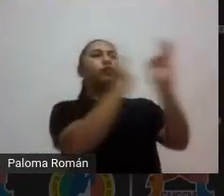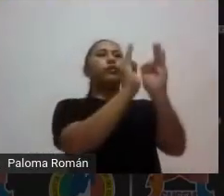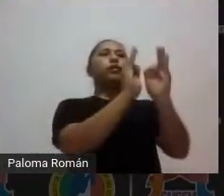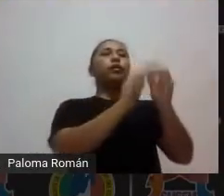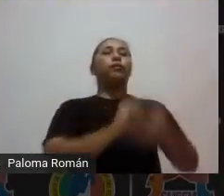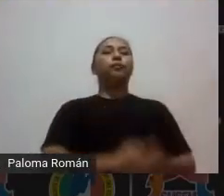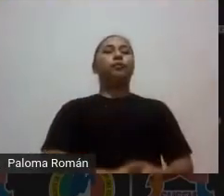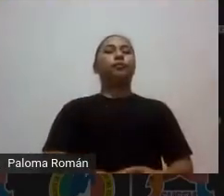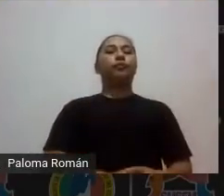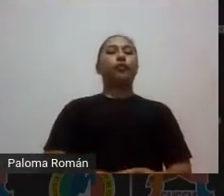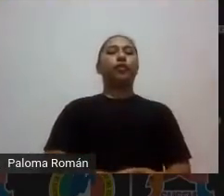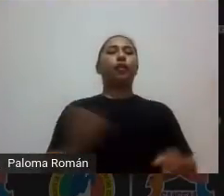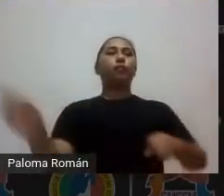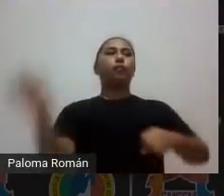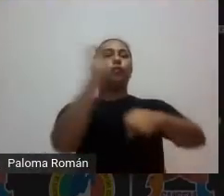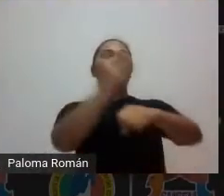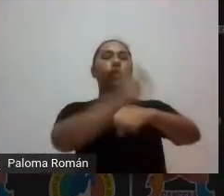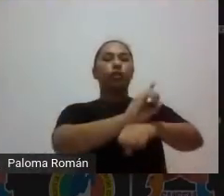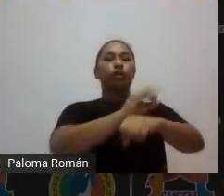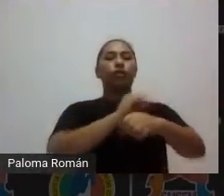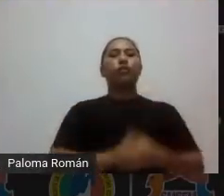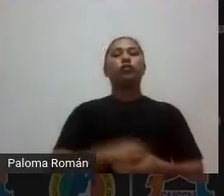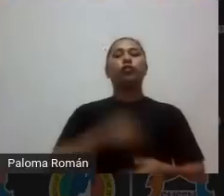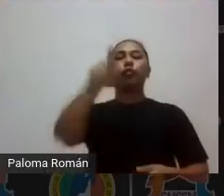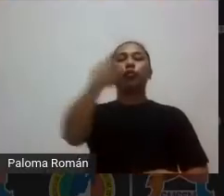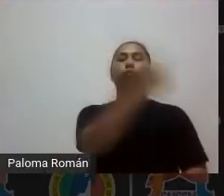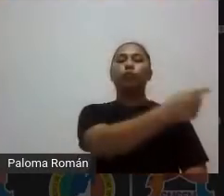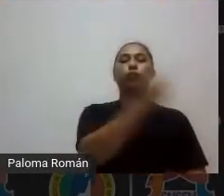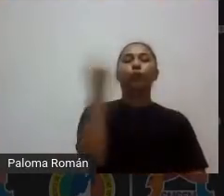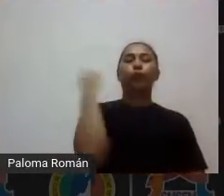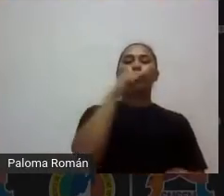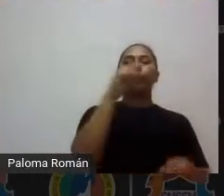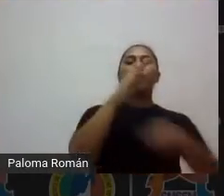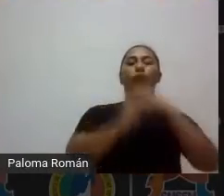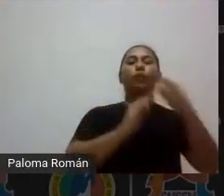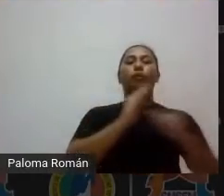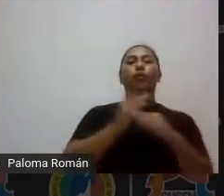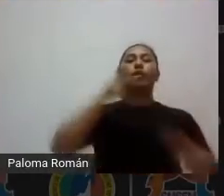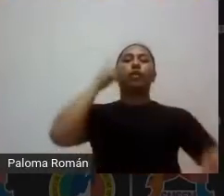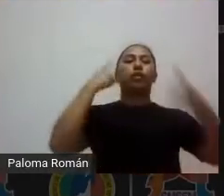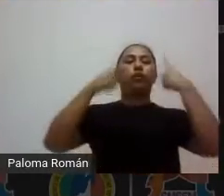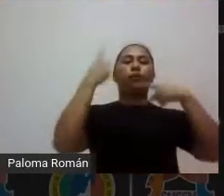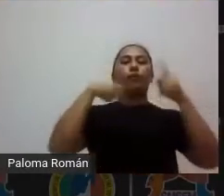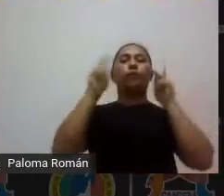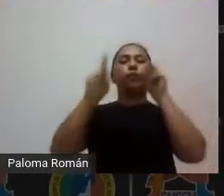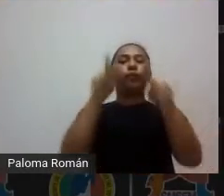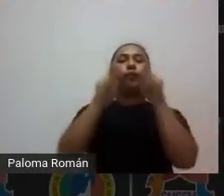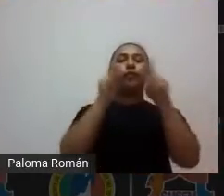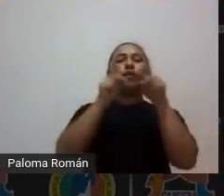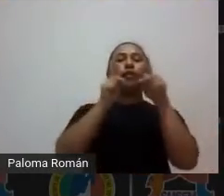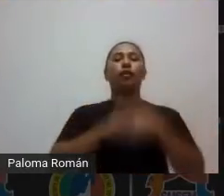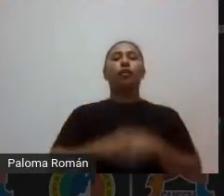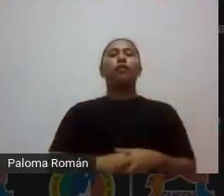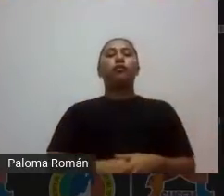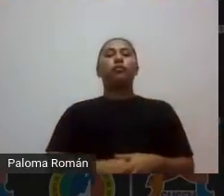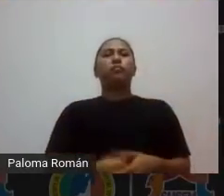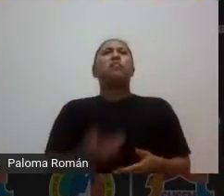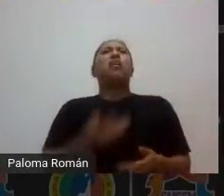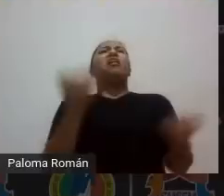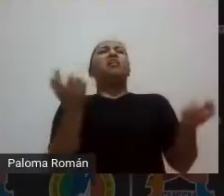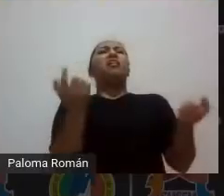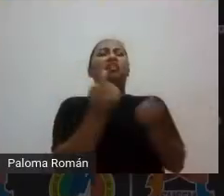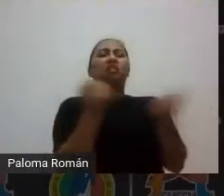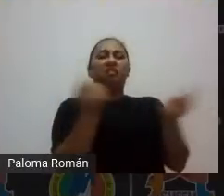que nos veamos es para que me platiquen todos en este grupo interesado en el coronavirus que han avanzado que han